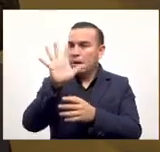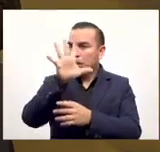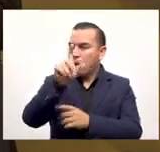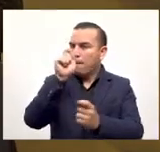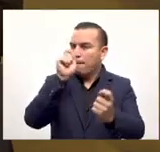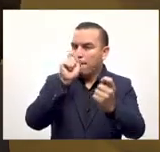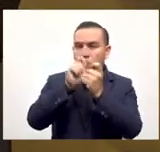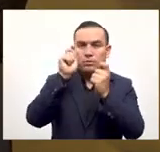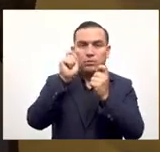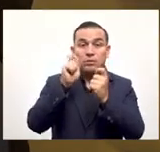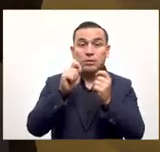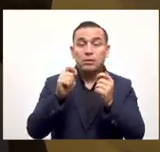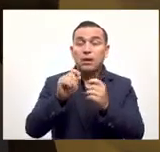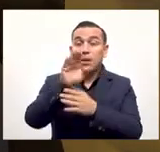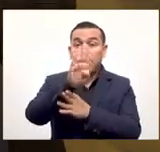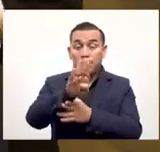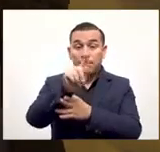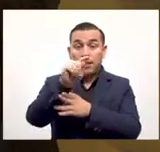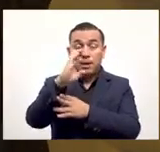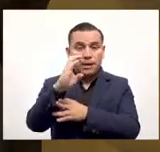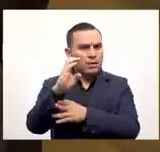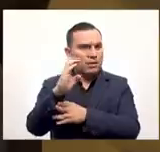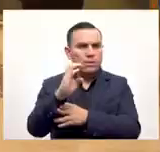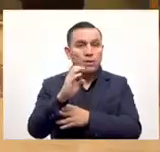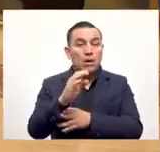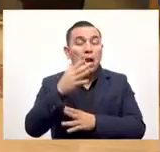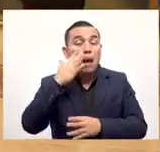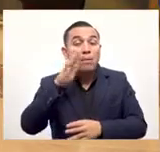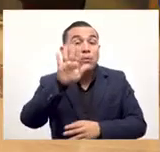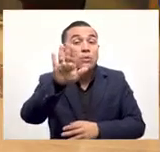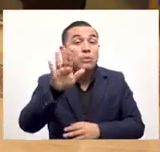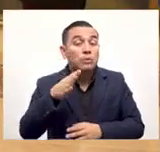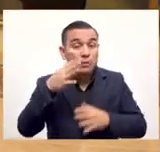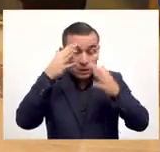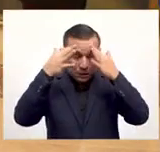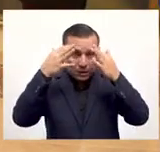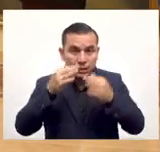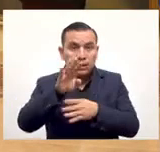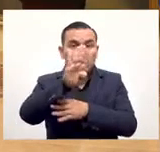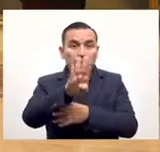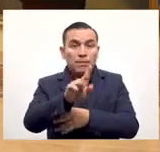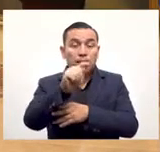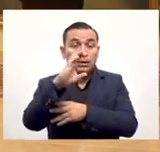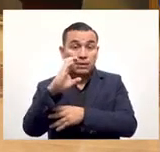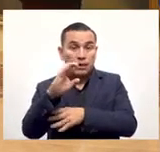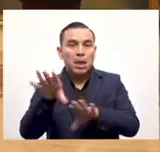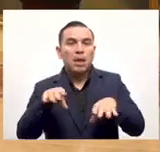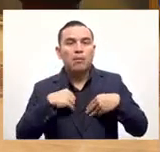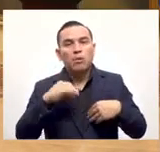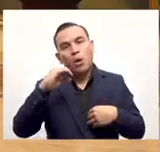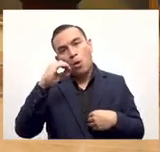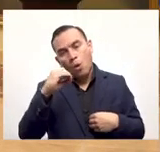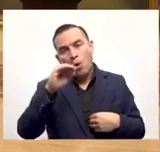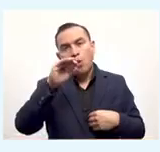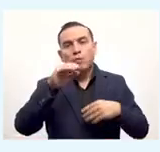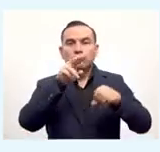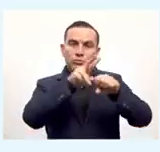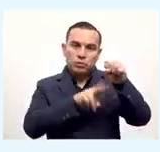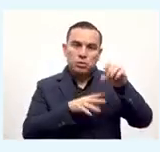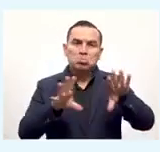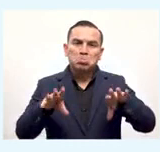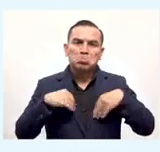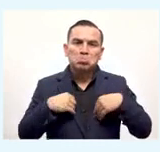recibir 5 dólares y no lo va a recibir en bitcoin lo va a recibir en dólares a menos que se lo envíen en bitcoin y usted quiera recibirlos en bitcoin